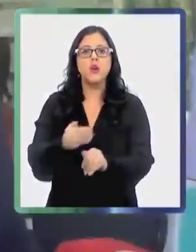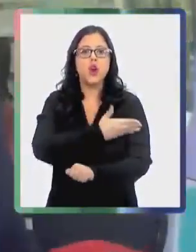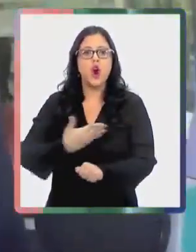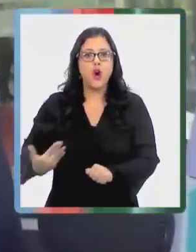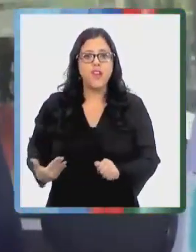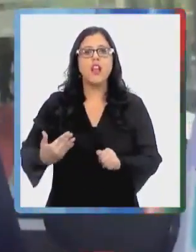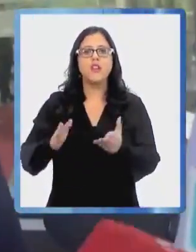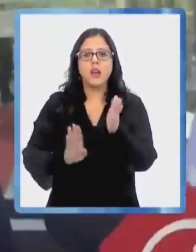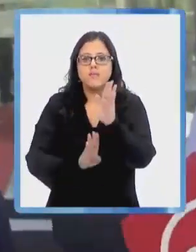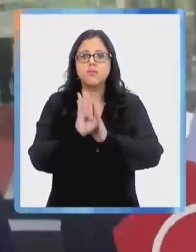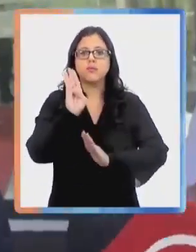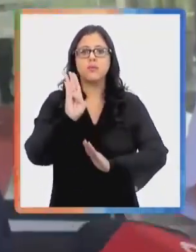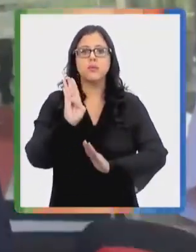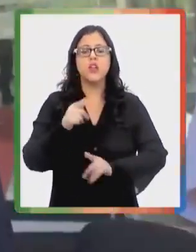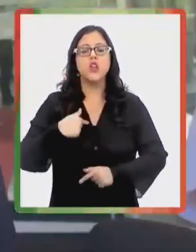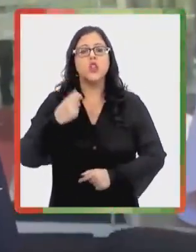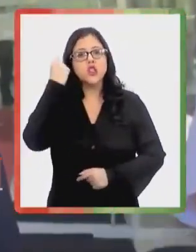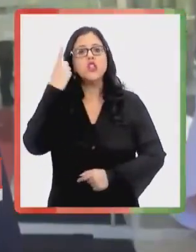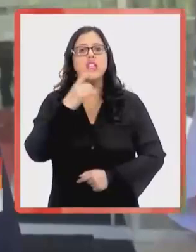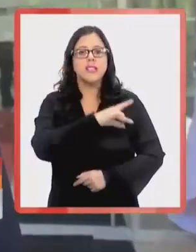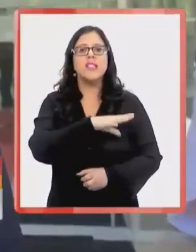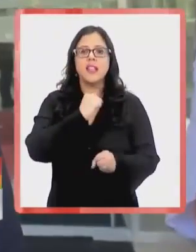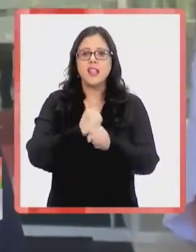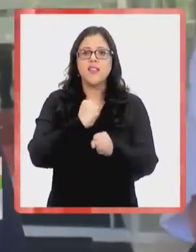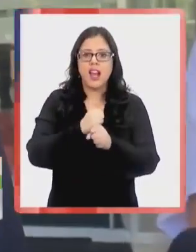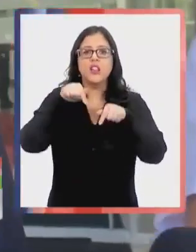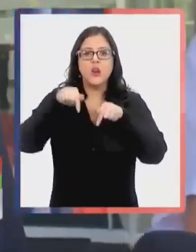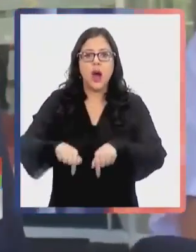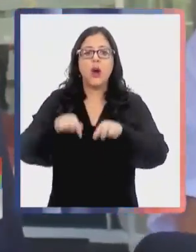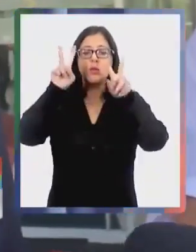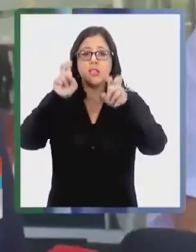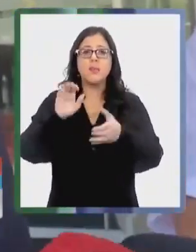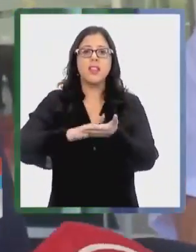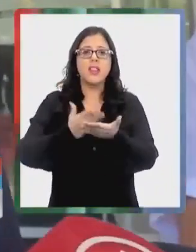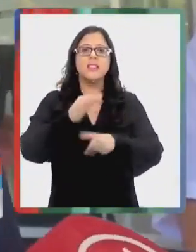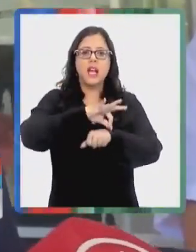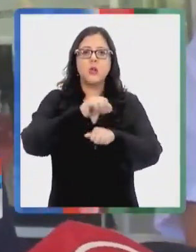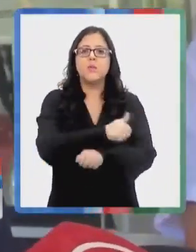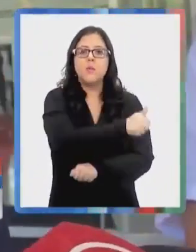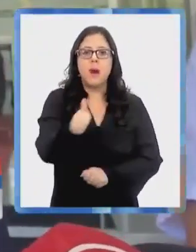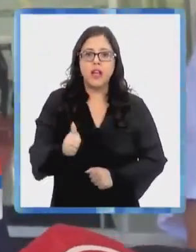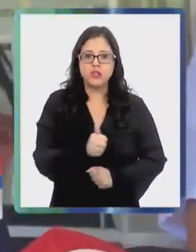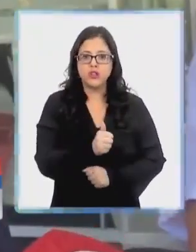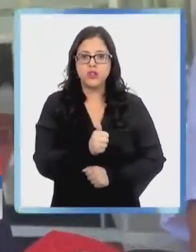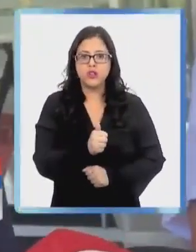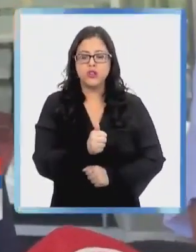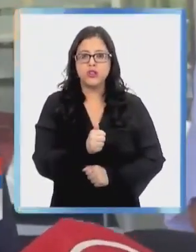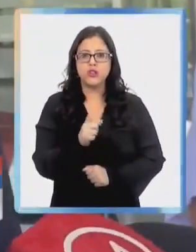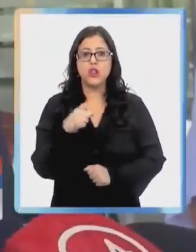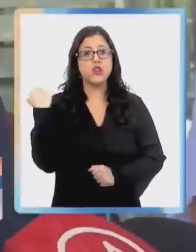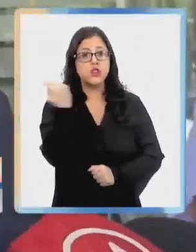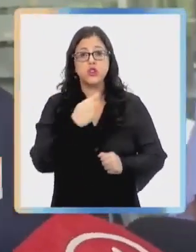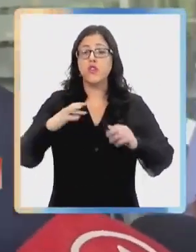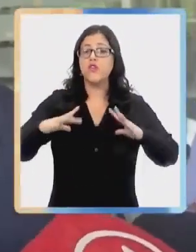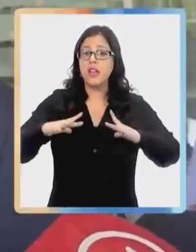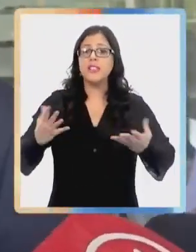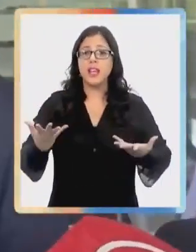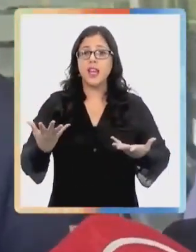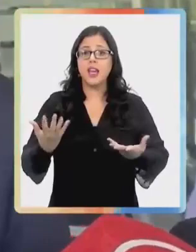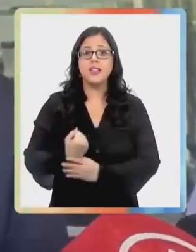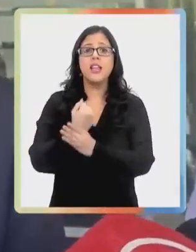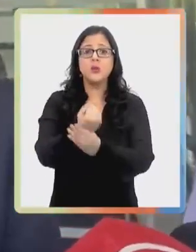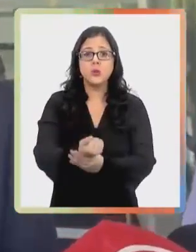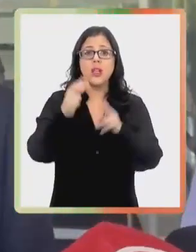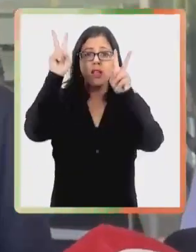que Chile está trabajando en una cobertura de salud universal. Estaremos felices de aportar